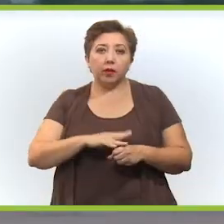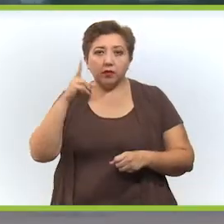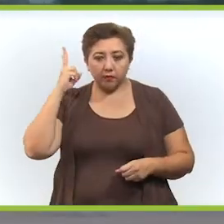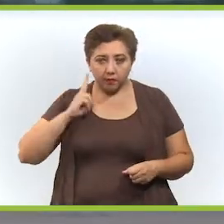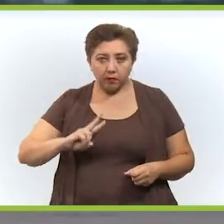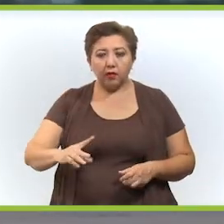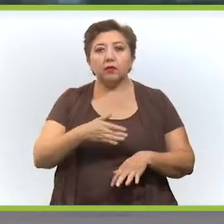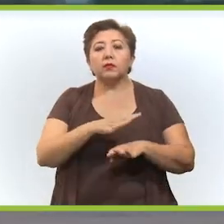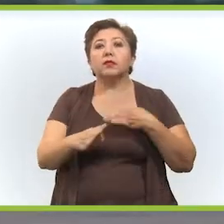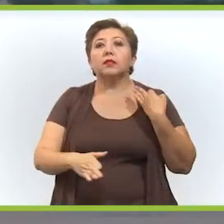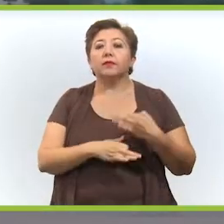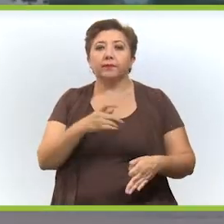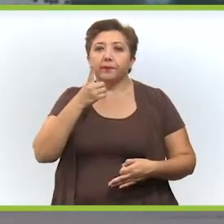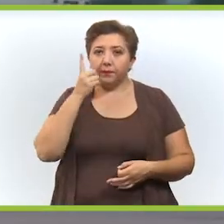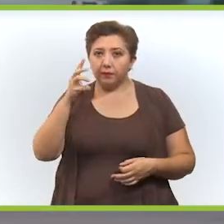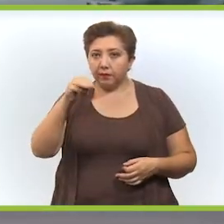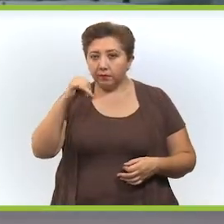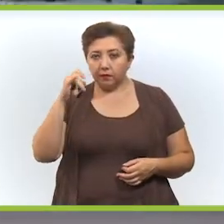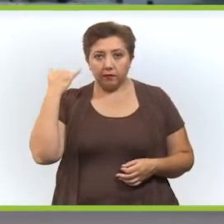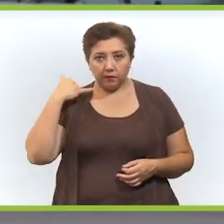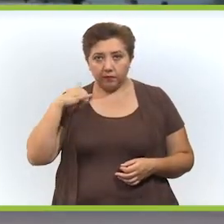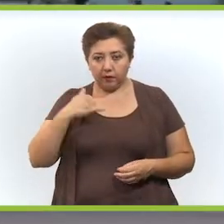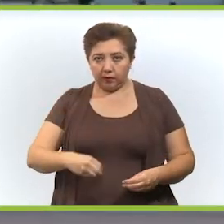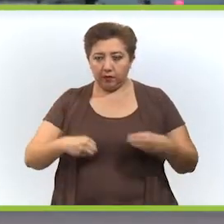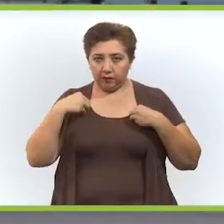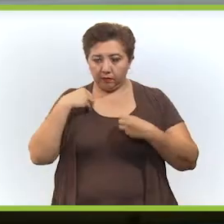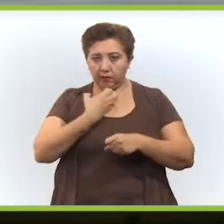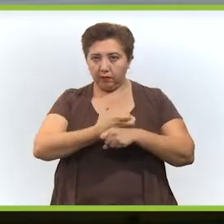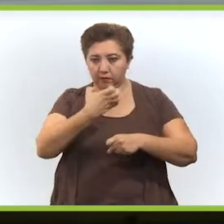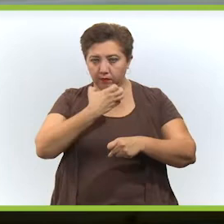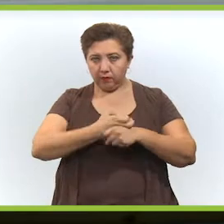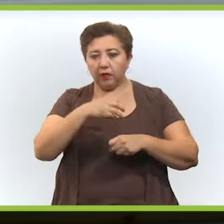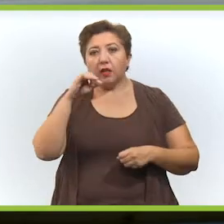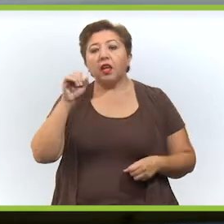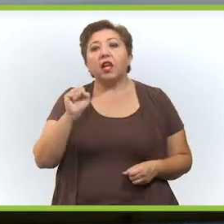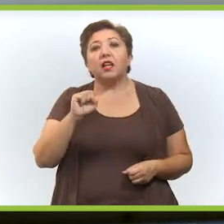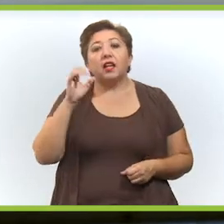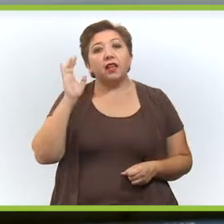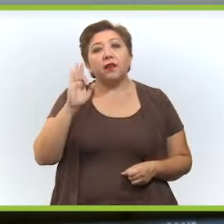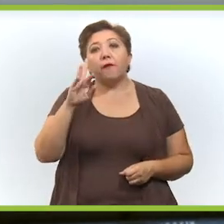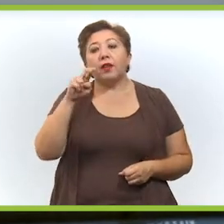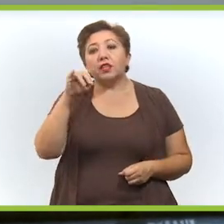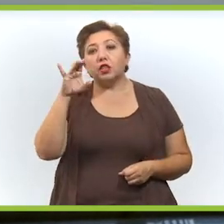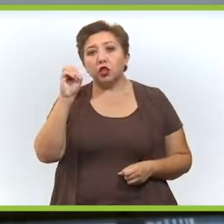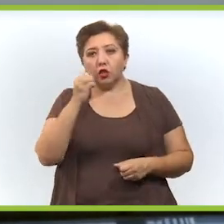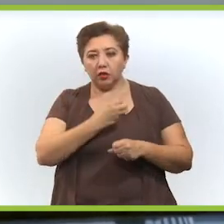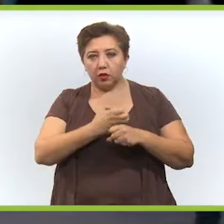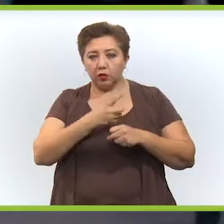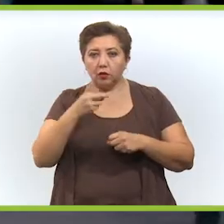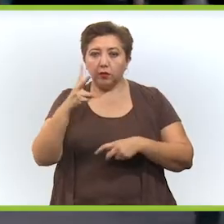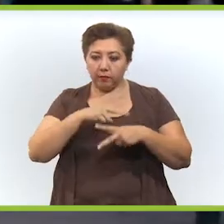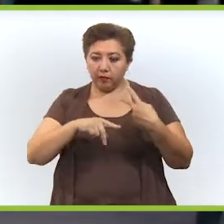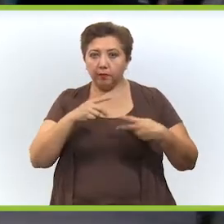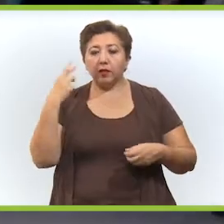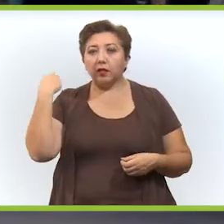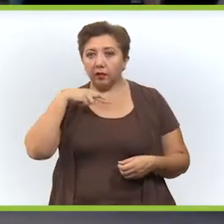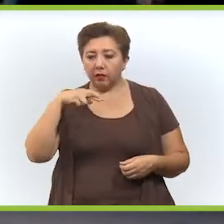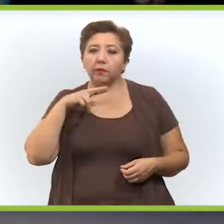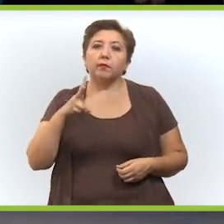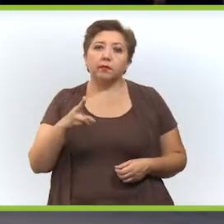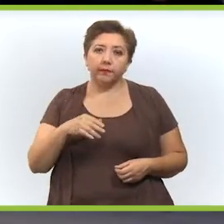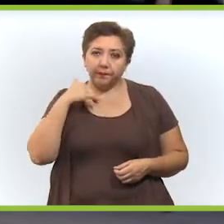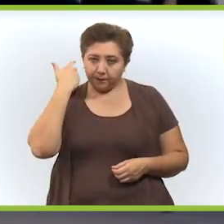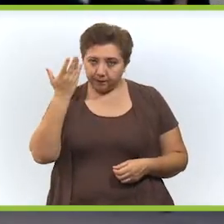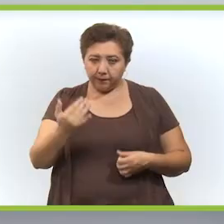que los migrantes yucatecos que viven en toda esa zona de San Francisco tengan una oportunidad para venir a casa más rápido y también los que quieran ir a